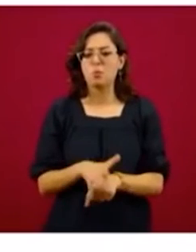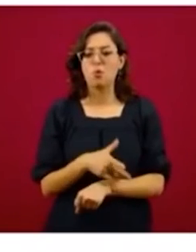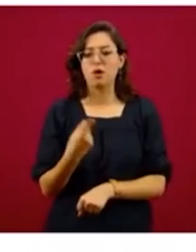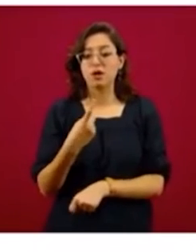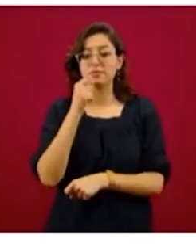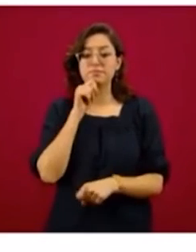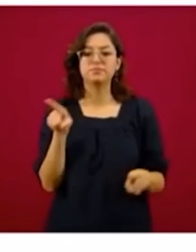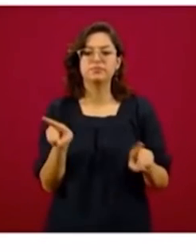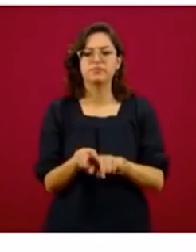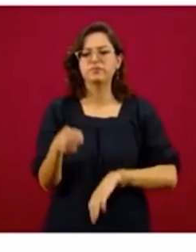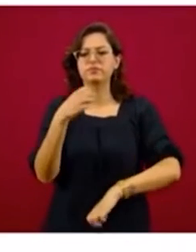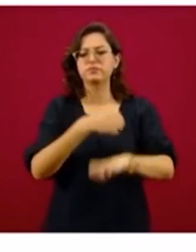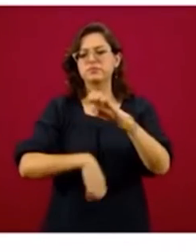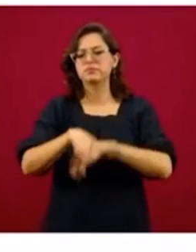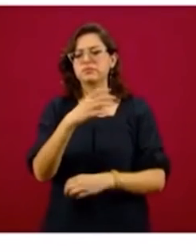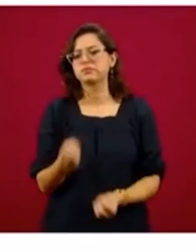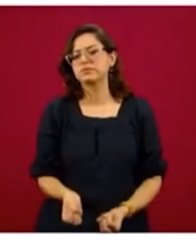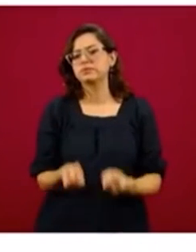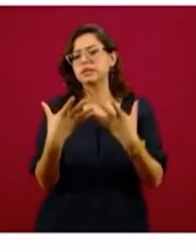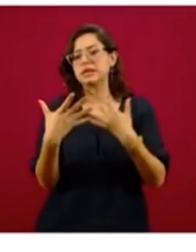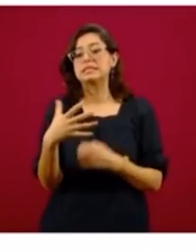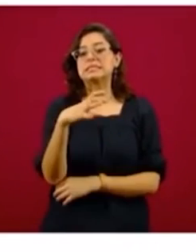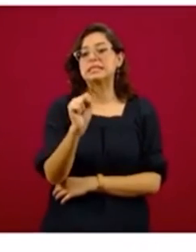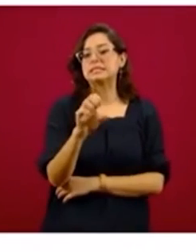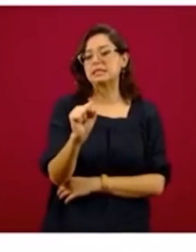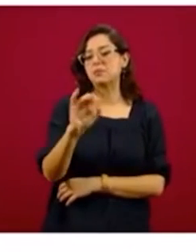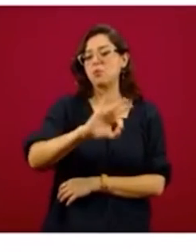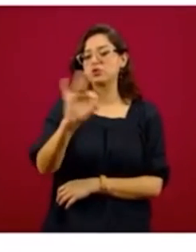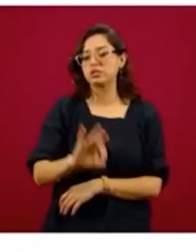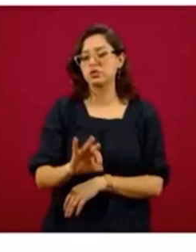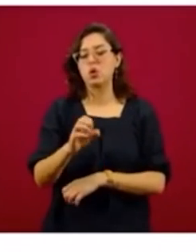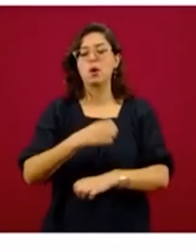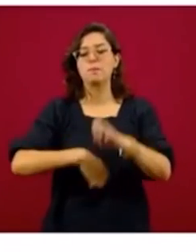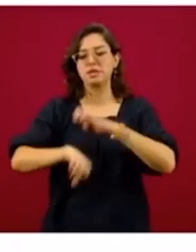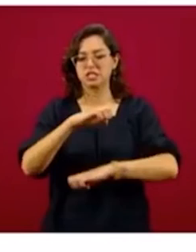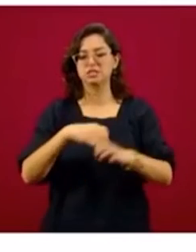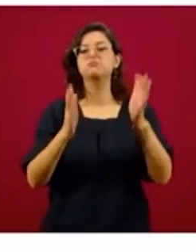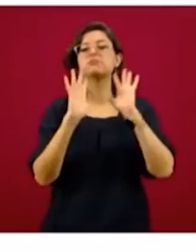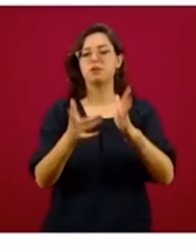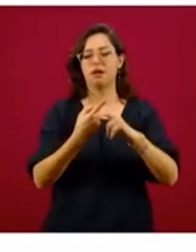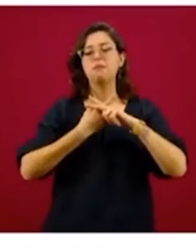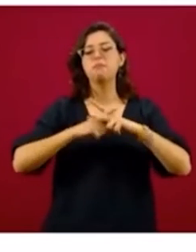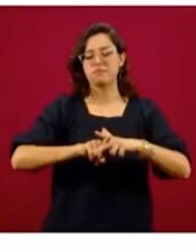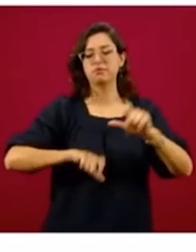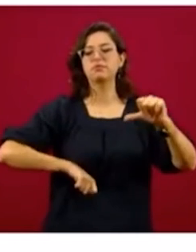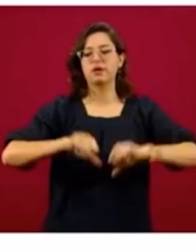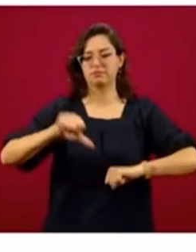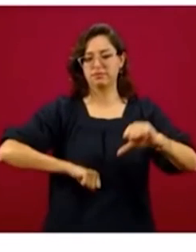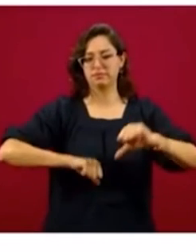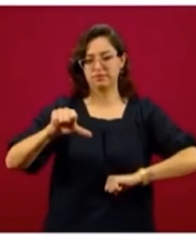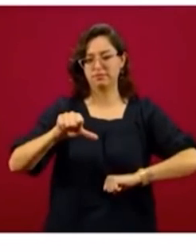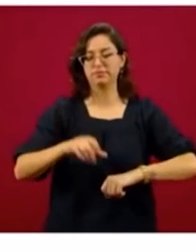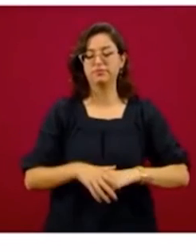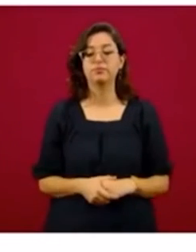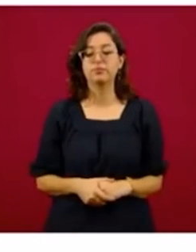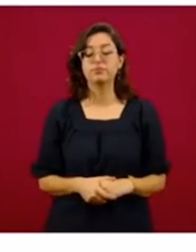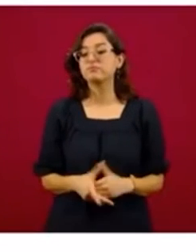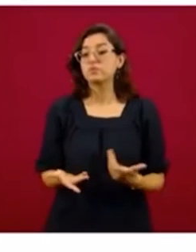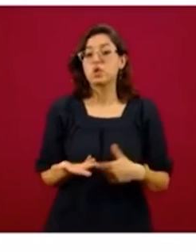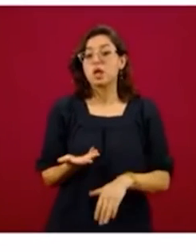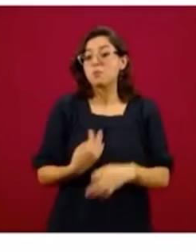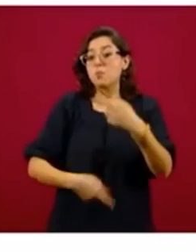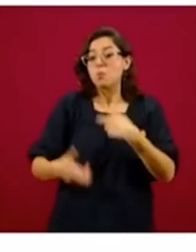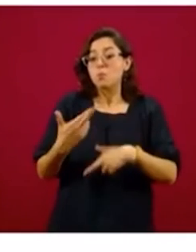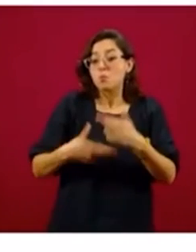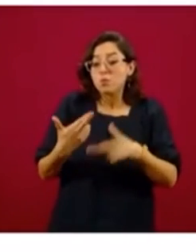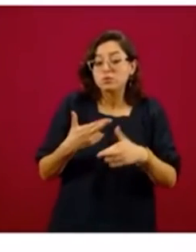número de empresas, básicamente el 60 por ciento de las empresas ya están retornando a laborar. Y es importante porque este retorno tiene que